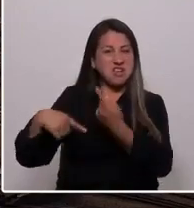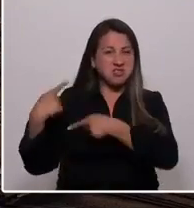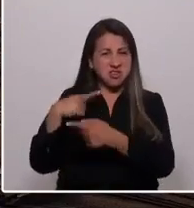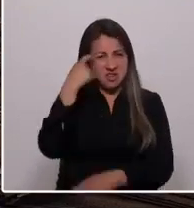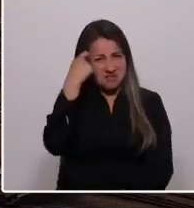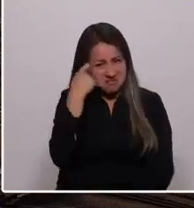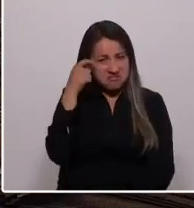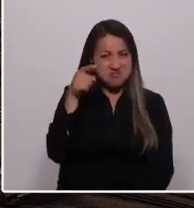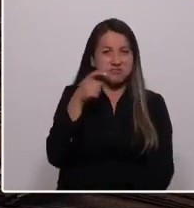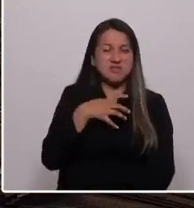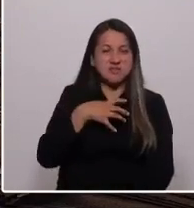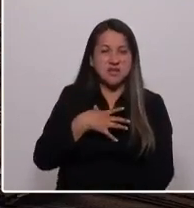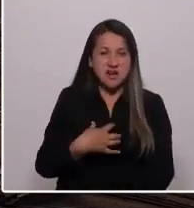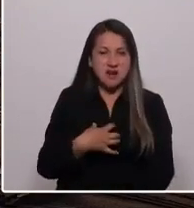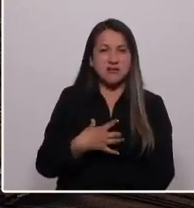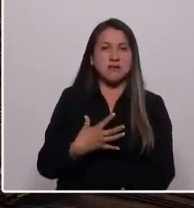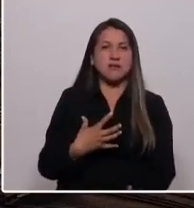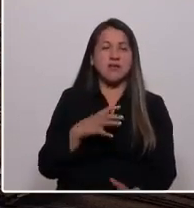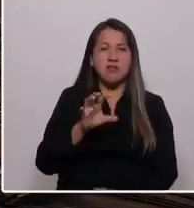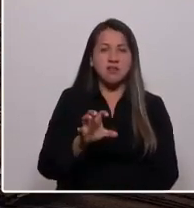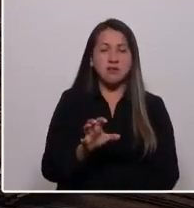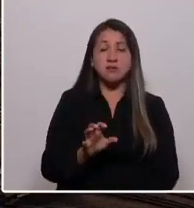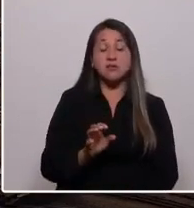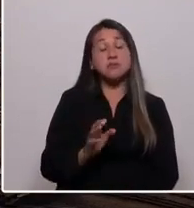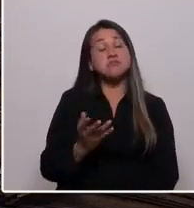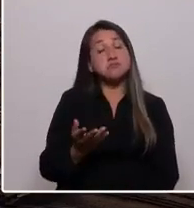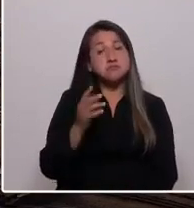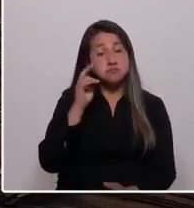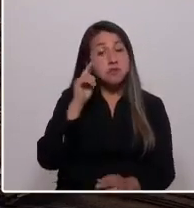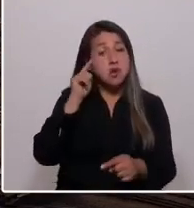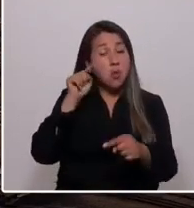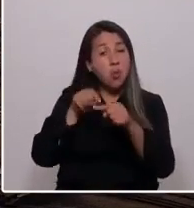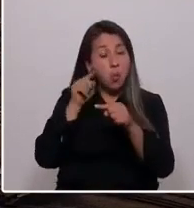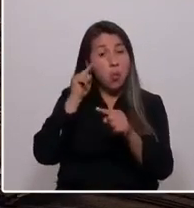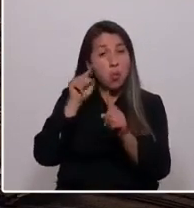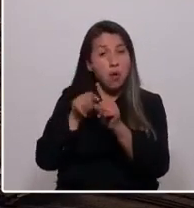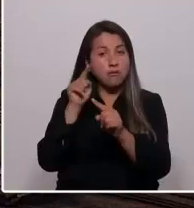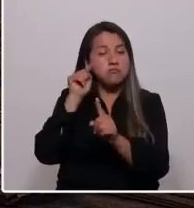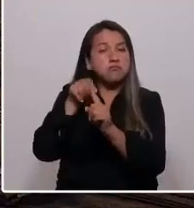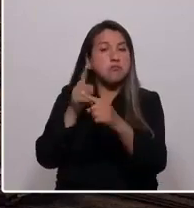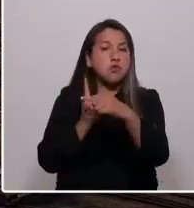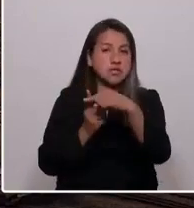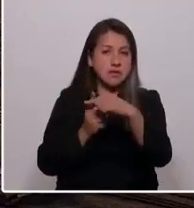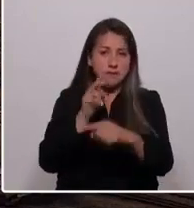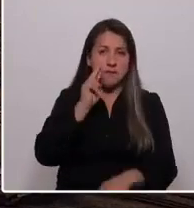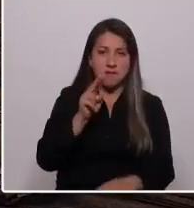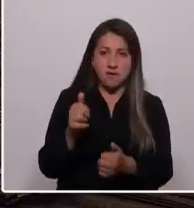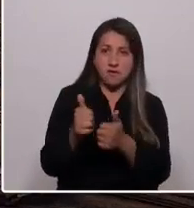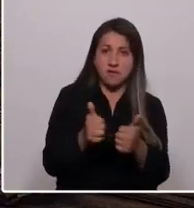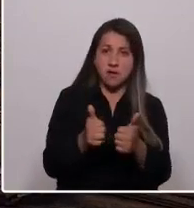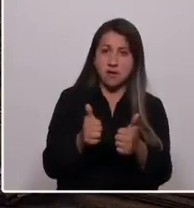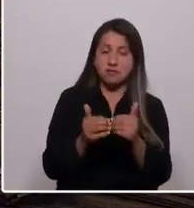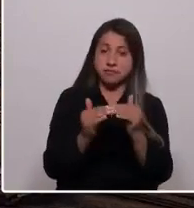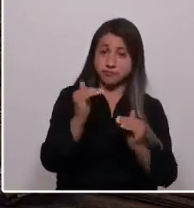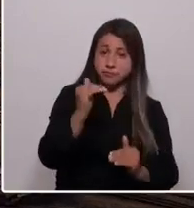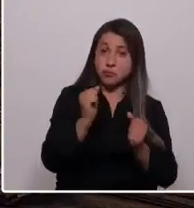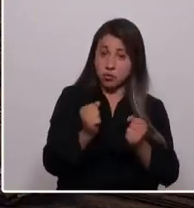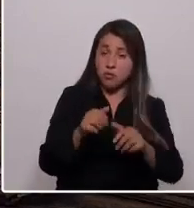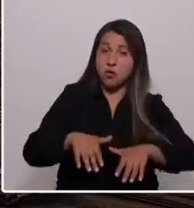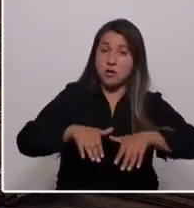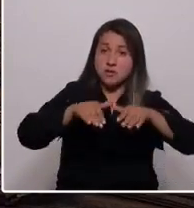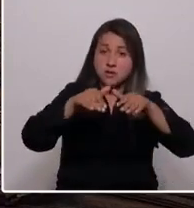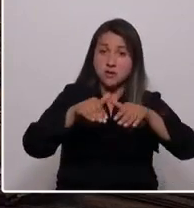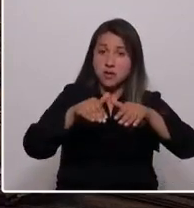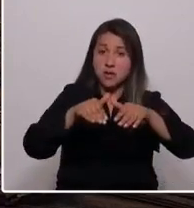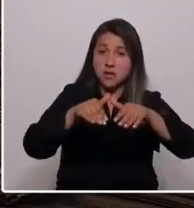acumulada, de amargura. ¿Se puede tener una visión positiva del mundo en medio de tanta desigualdad? ¿Es posible crecer así sin querer